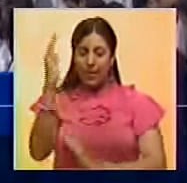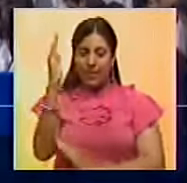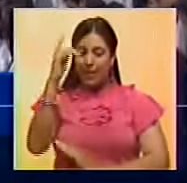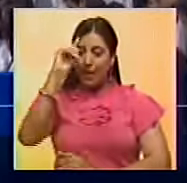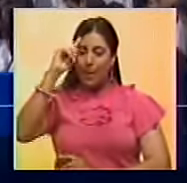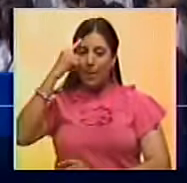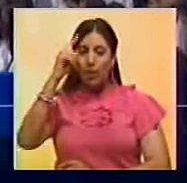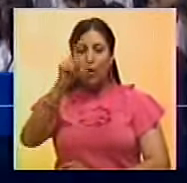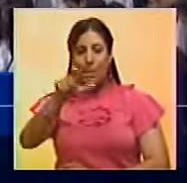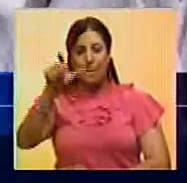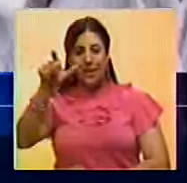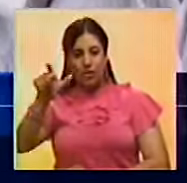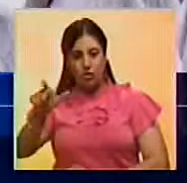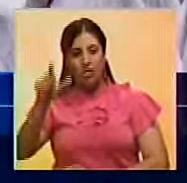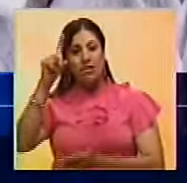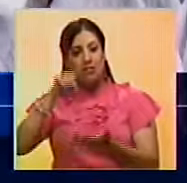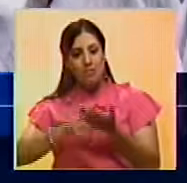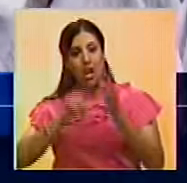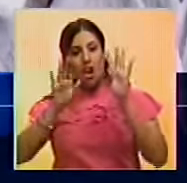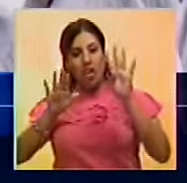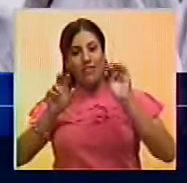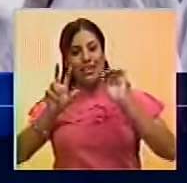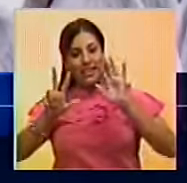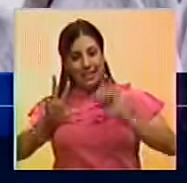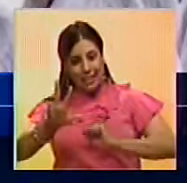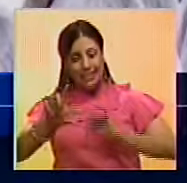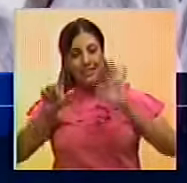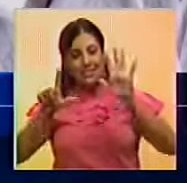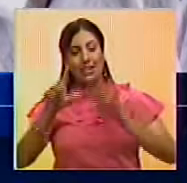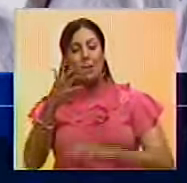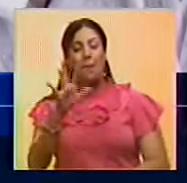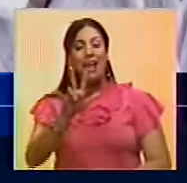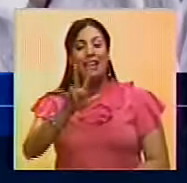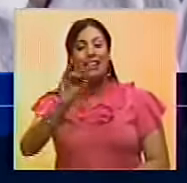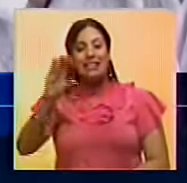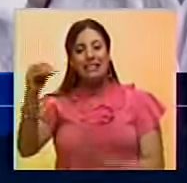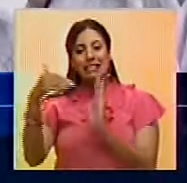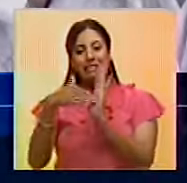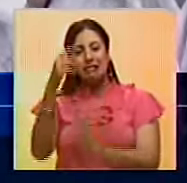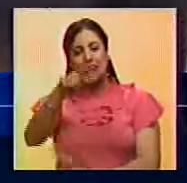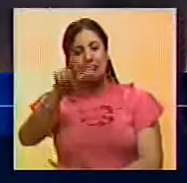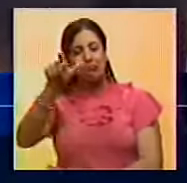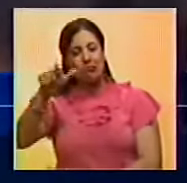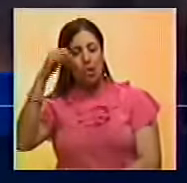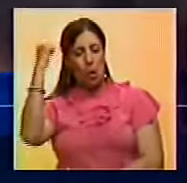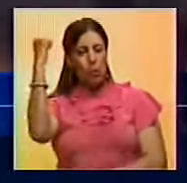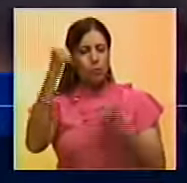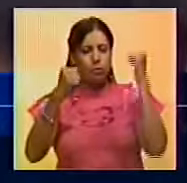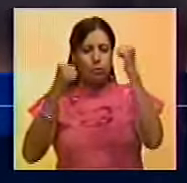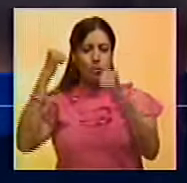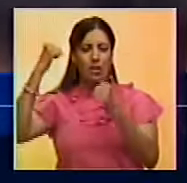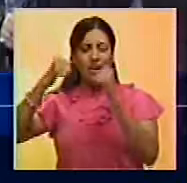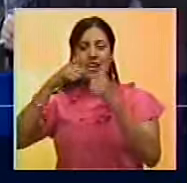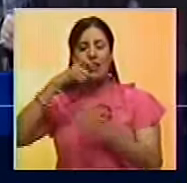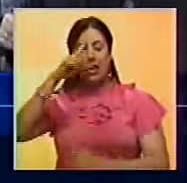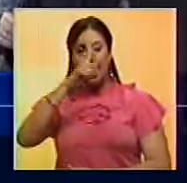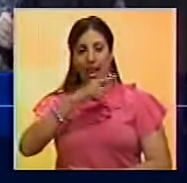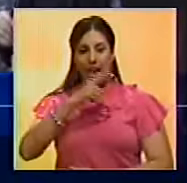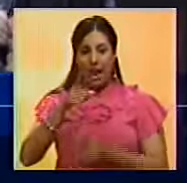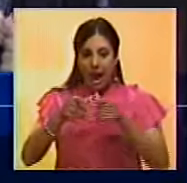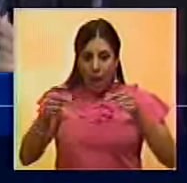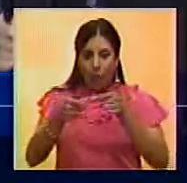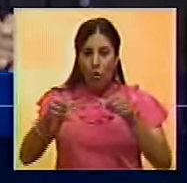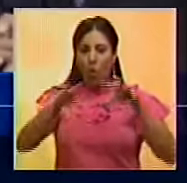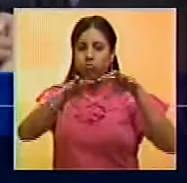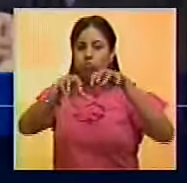memoria a las víctimas. En 1937 al menos 300.000 personas fueron asesinadas por tropas japonesas durante